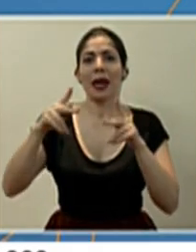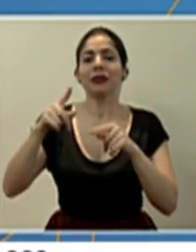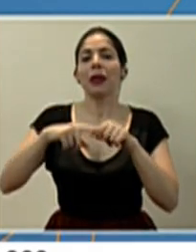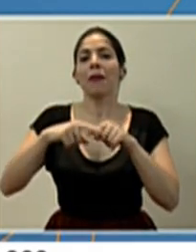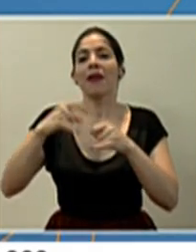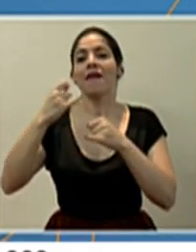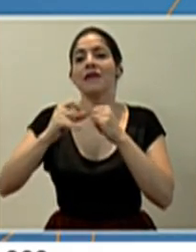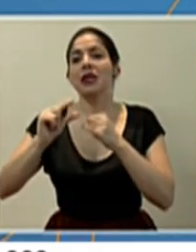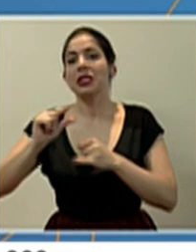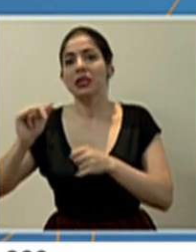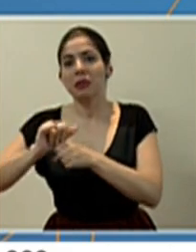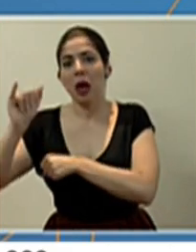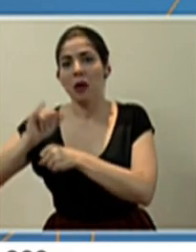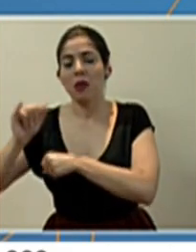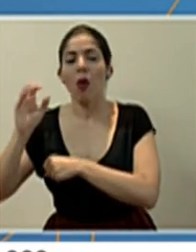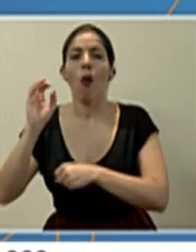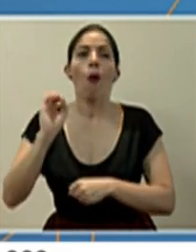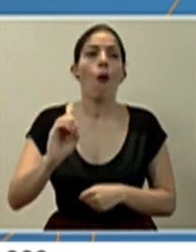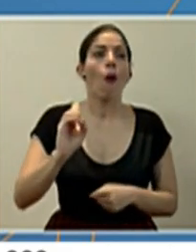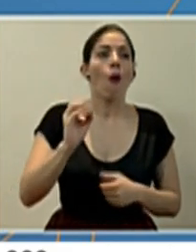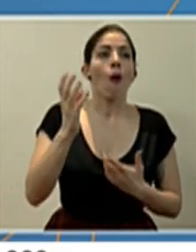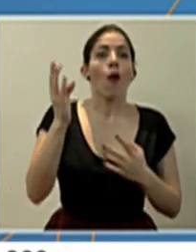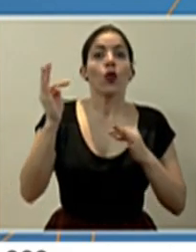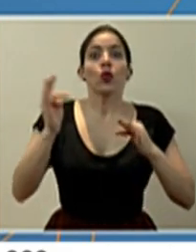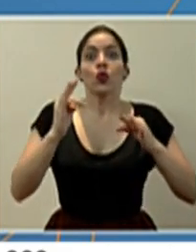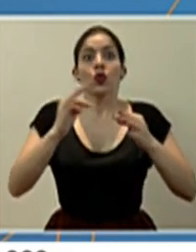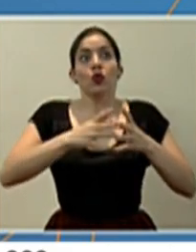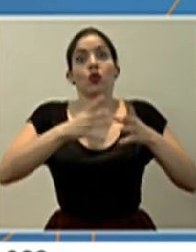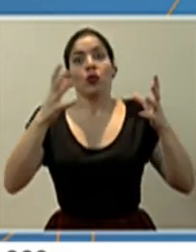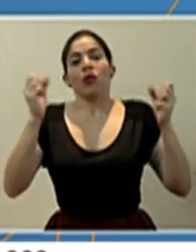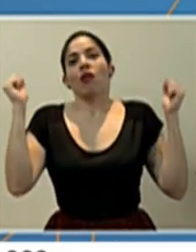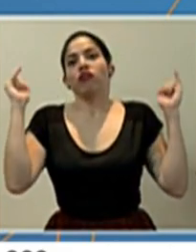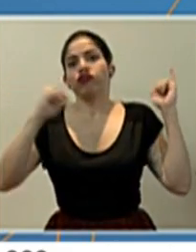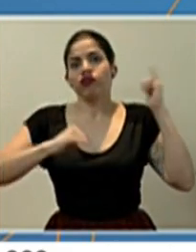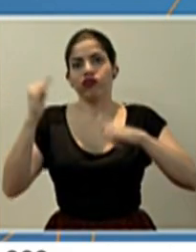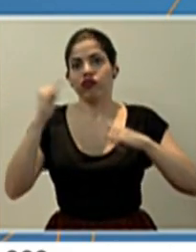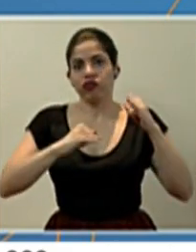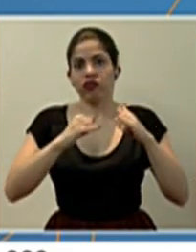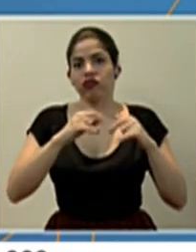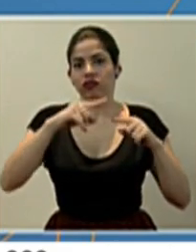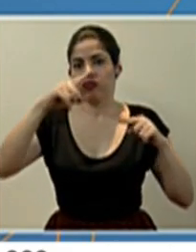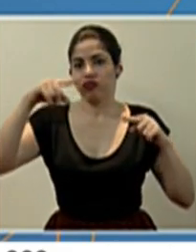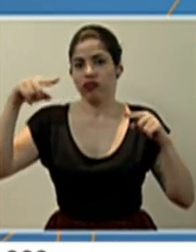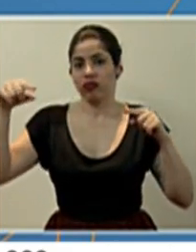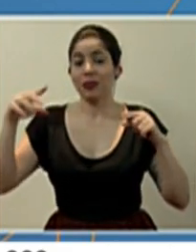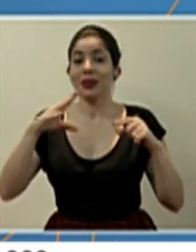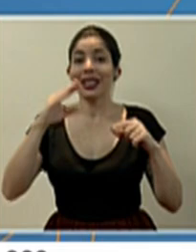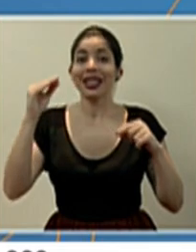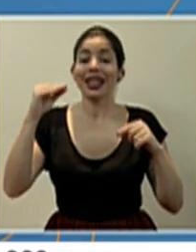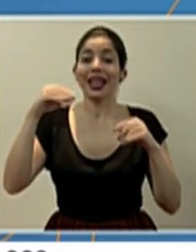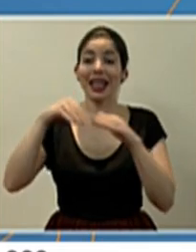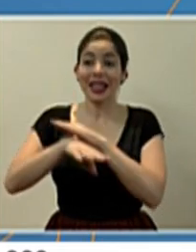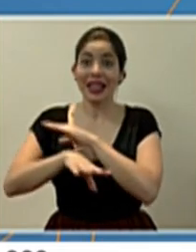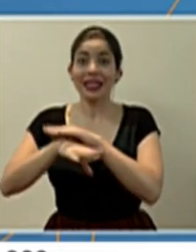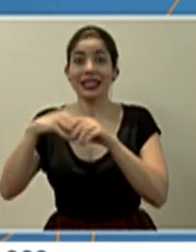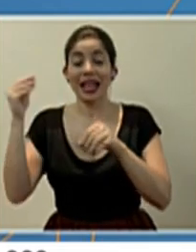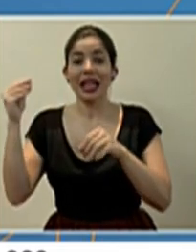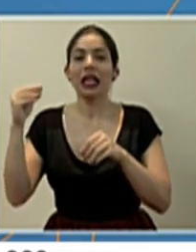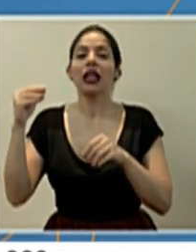semana o si era una época de turismo importante. Y los egresos ahora también